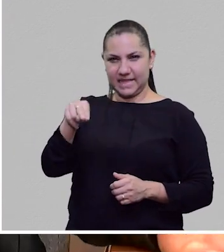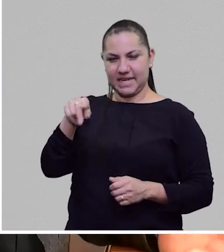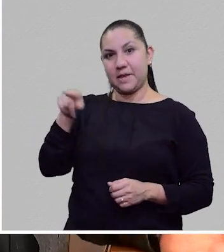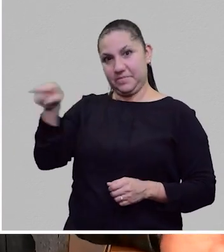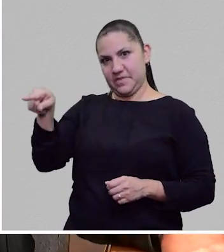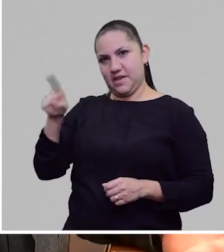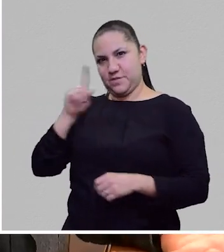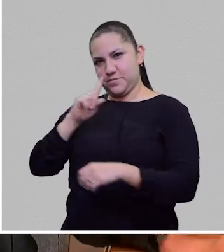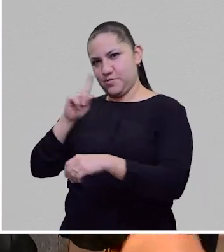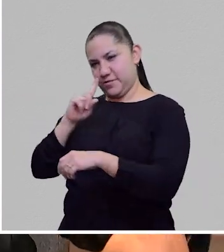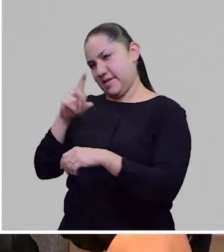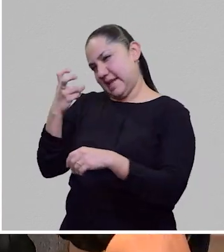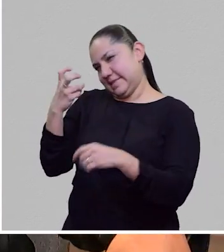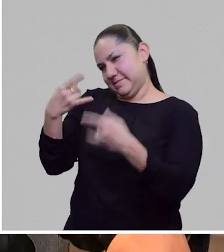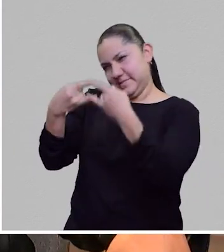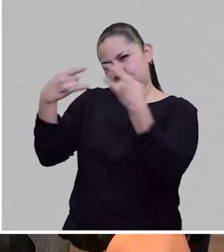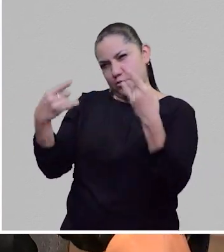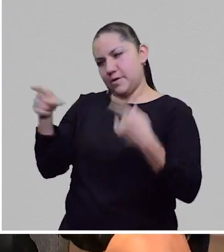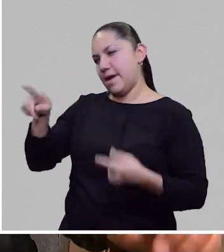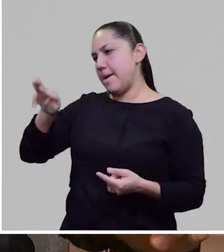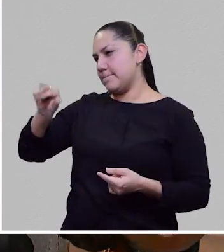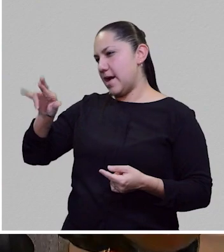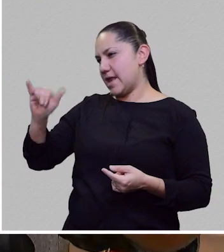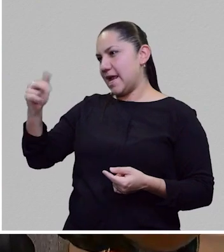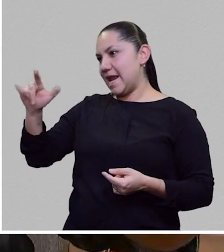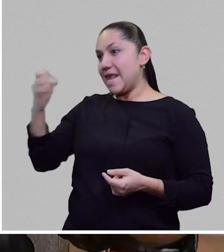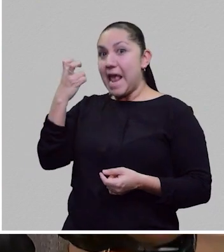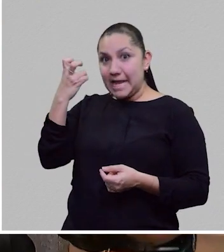Bueno, mi hija mayor se llama María por Mary Shelley. ¿De veras? Ajá.